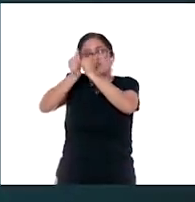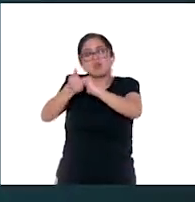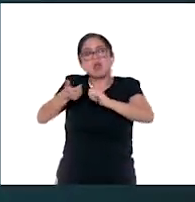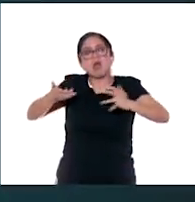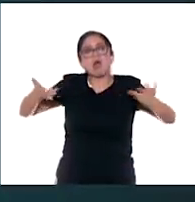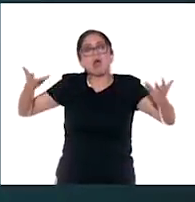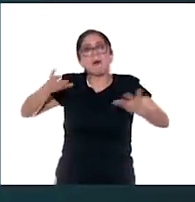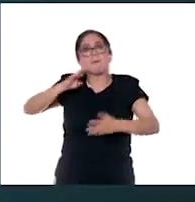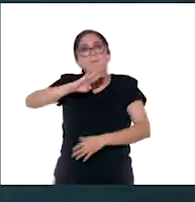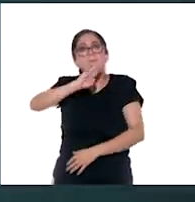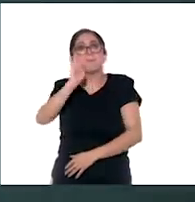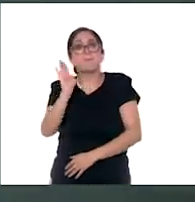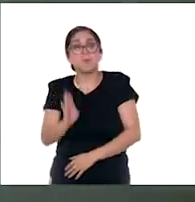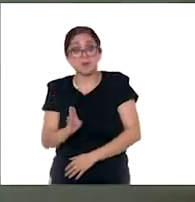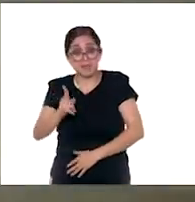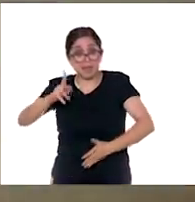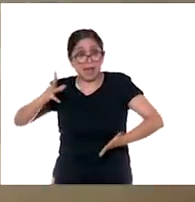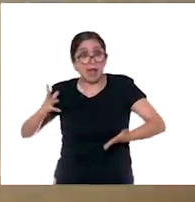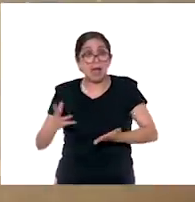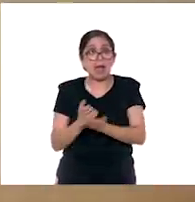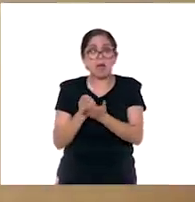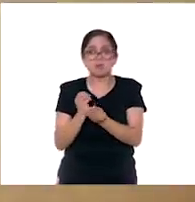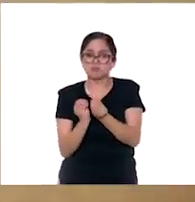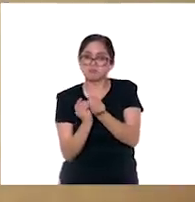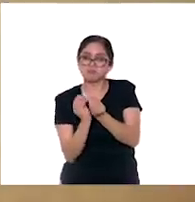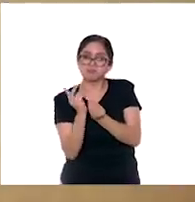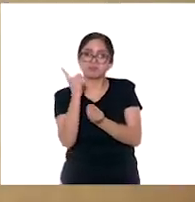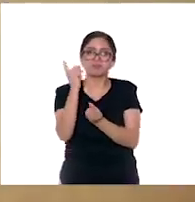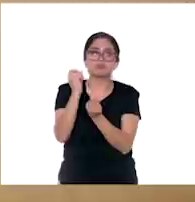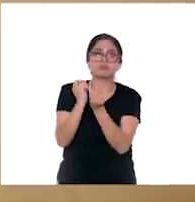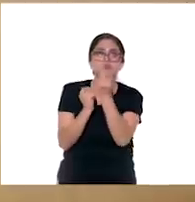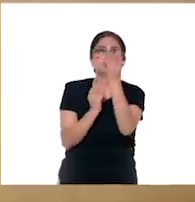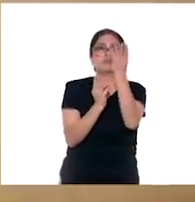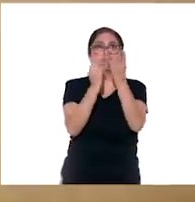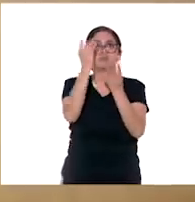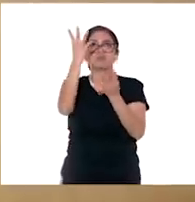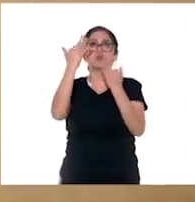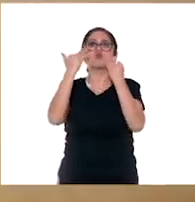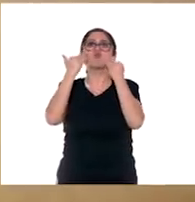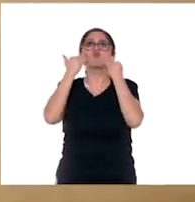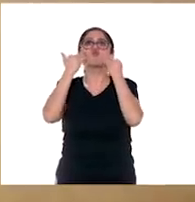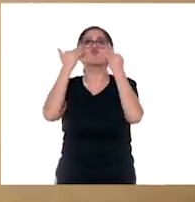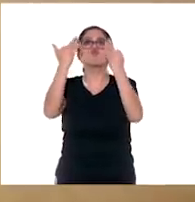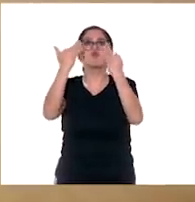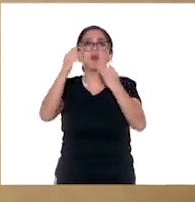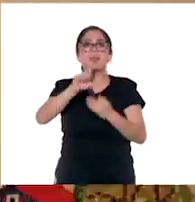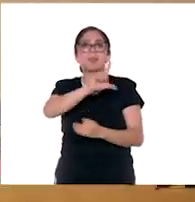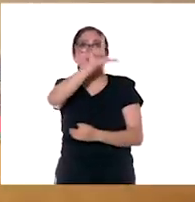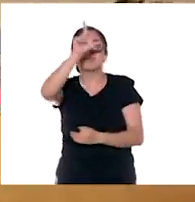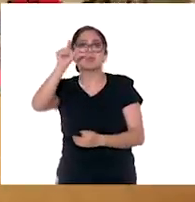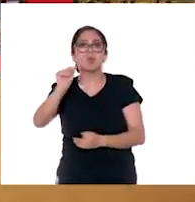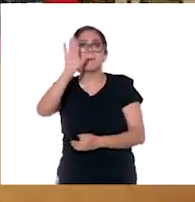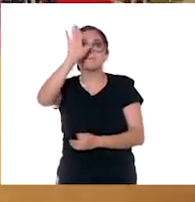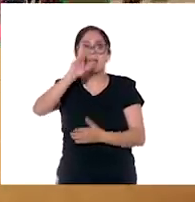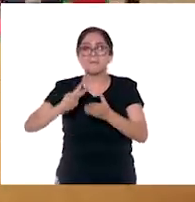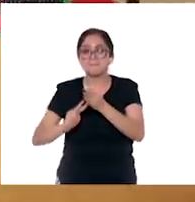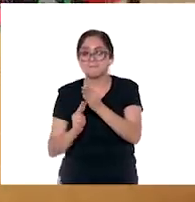hombre niños había se levantar a la luz. En el sentido de que los niños lesionaron.